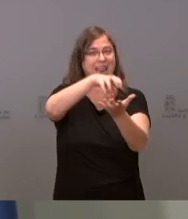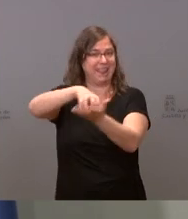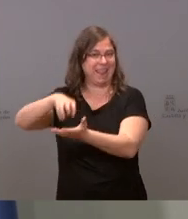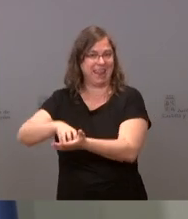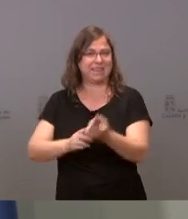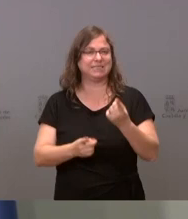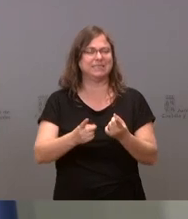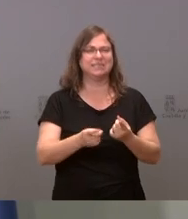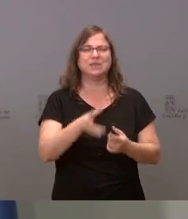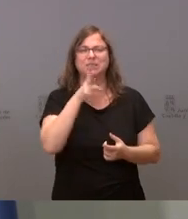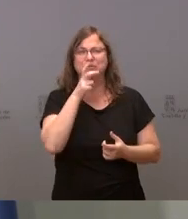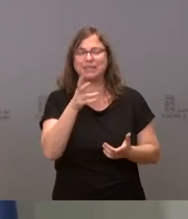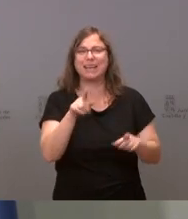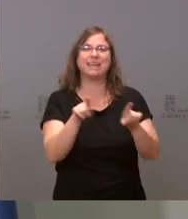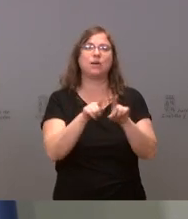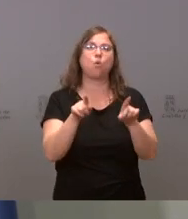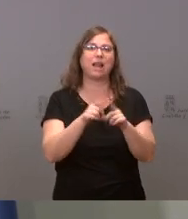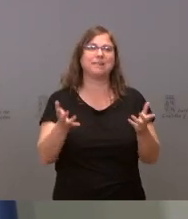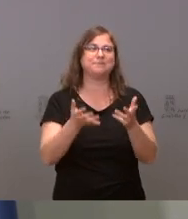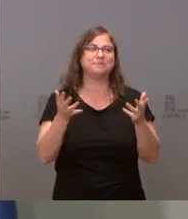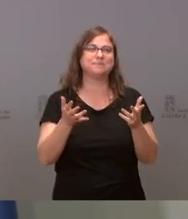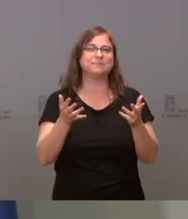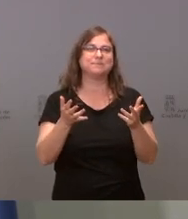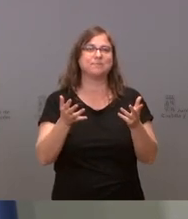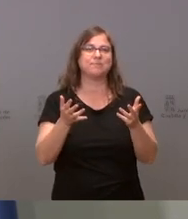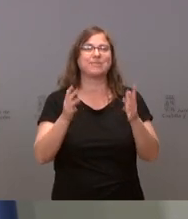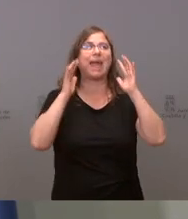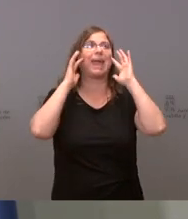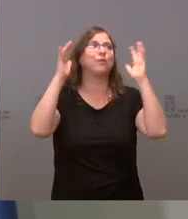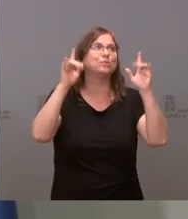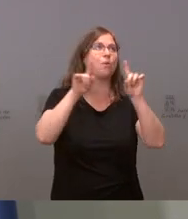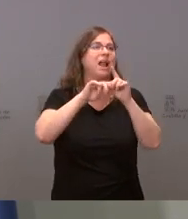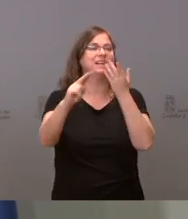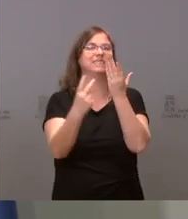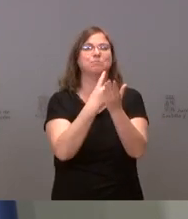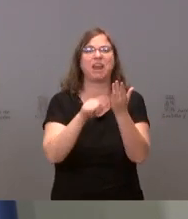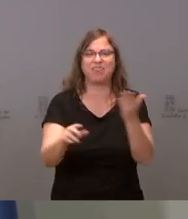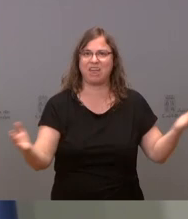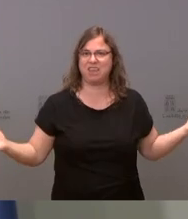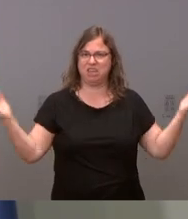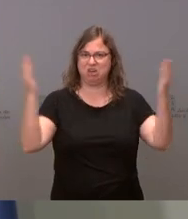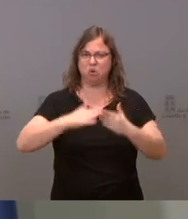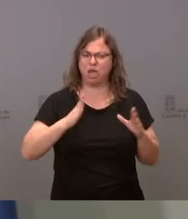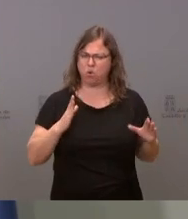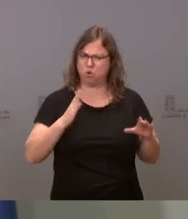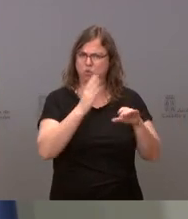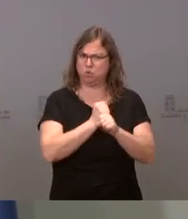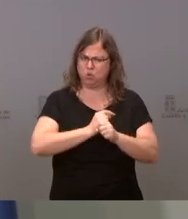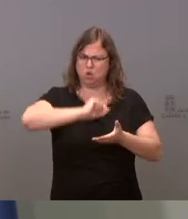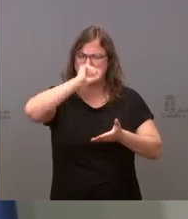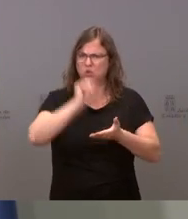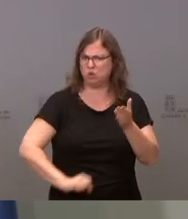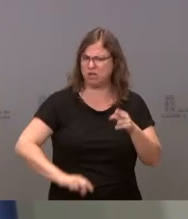era la ilusión del derecho administrativo, la falta de transparencia, las contrataciones opacas, irregulares o los sueldos